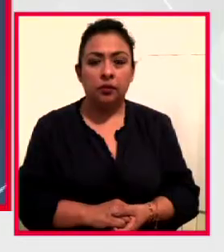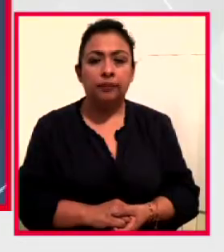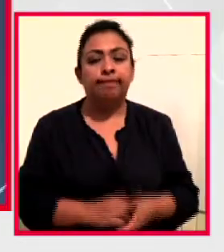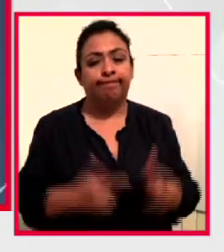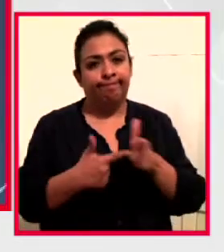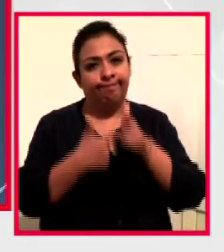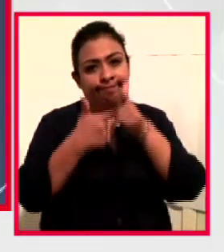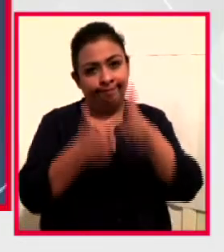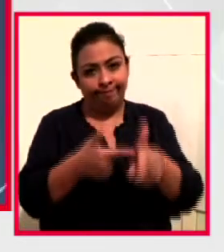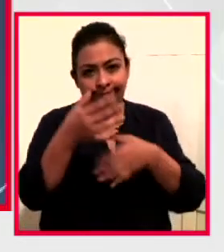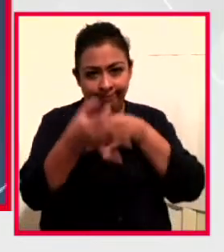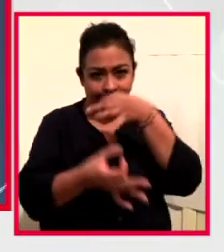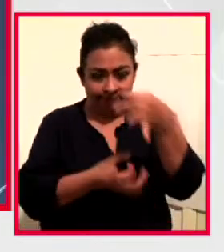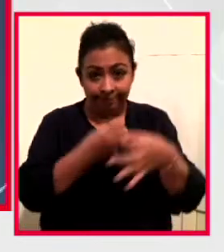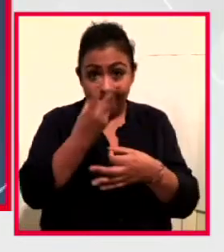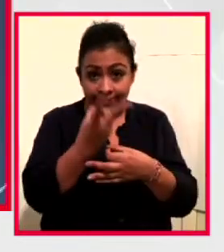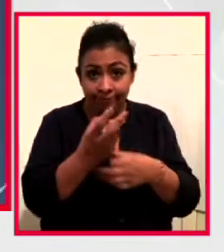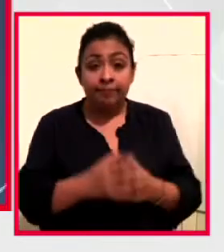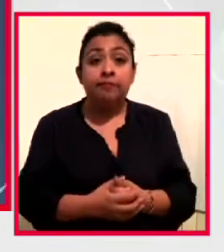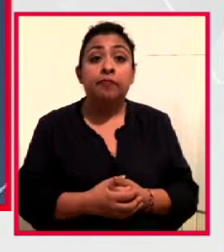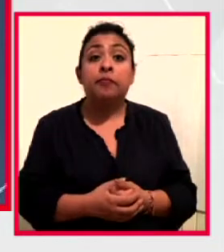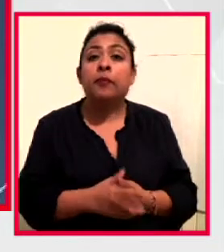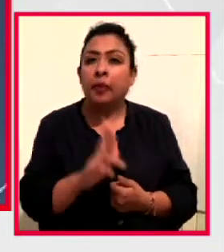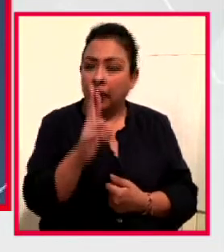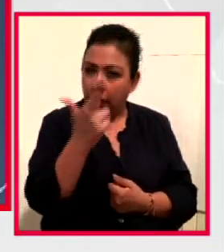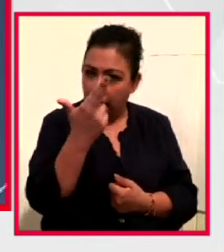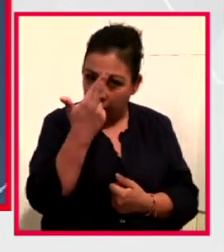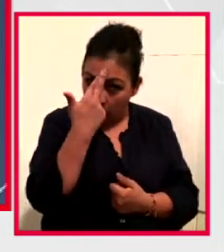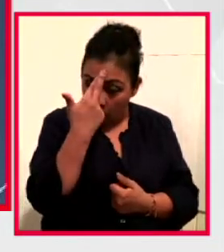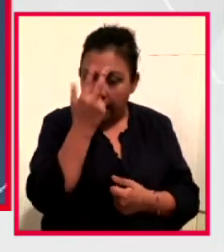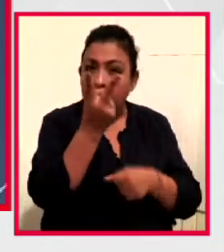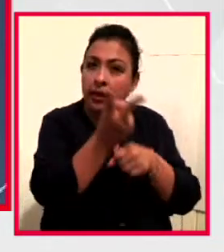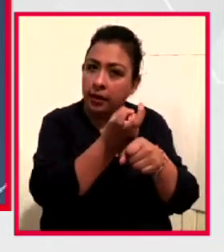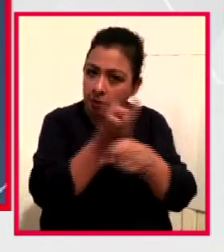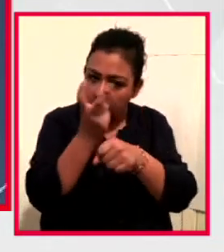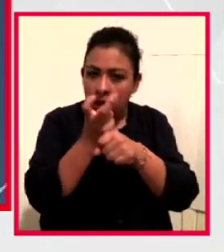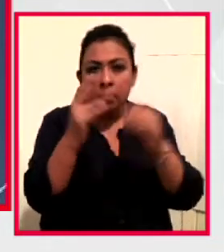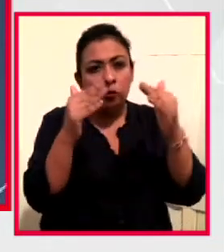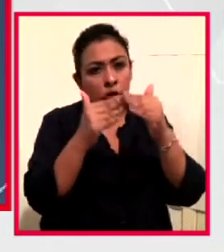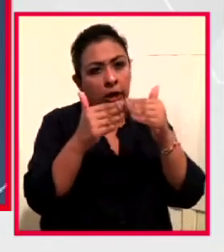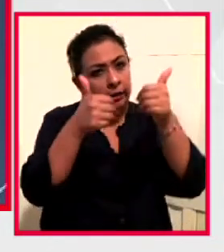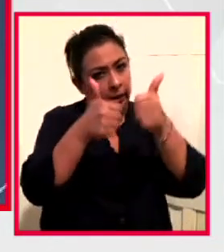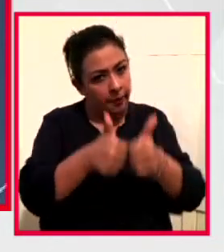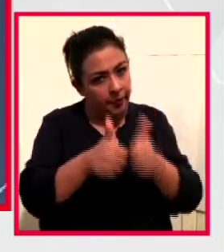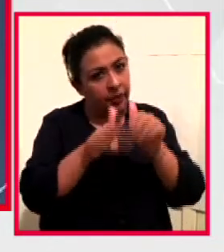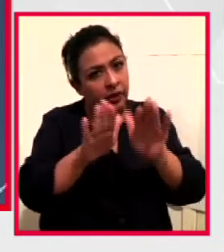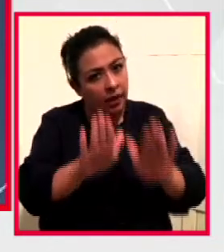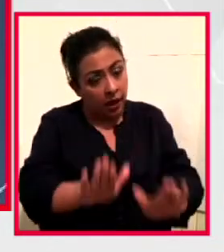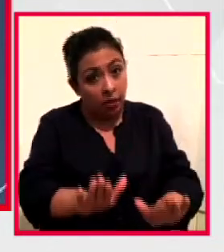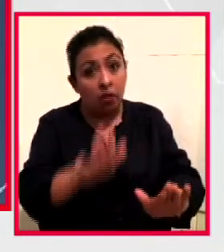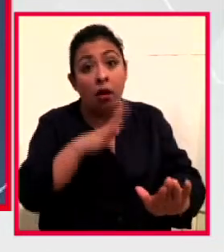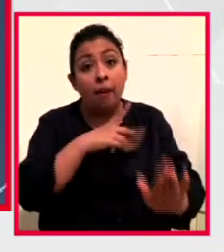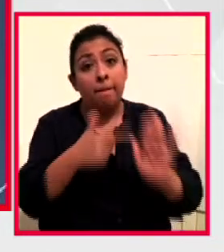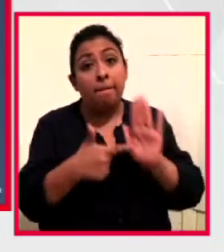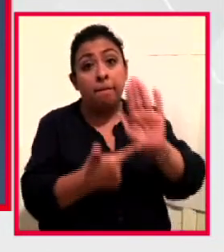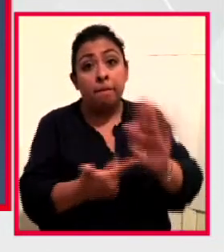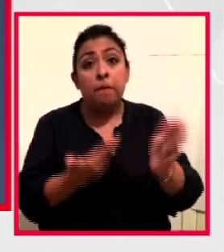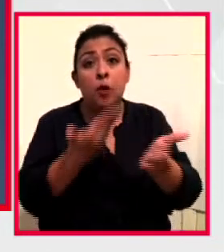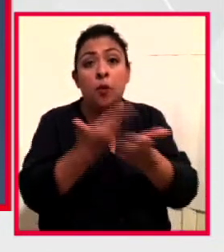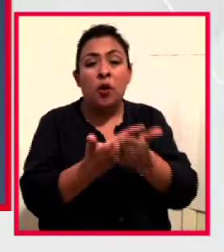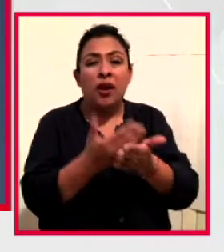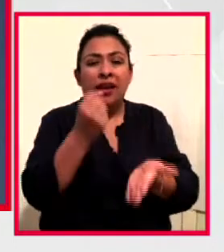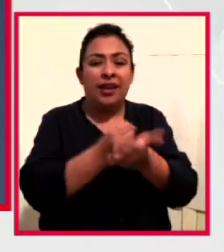Continuamos en Noticias 22, recordándoles, invitándoles a que se queden en casa con la oferta que tiene la editorial Arquine,